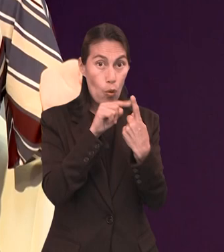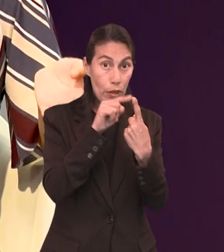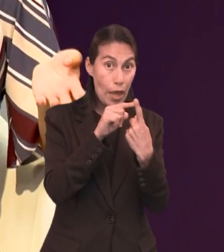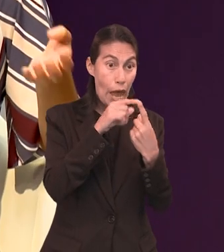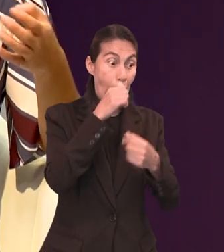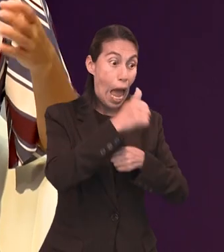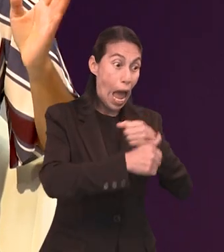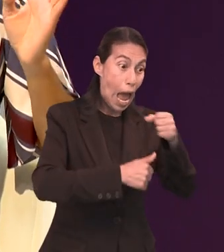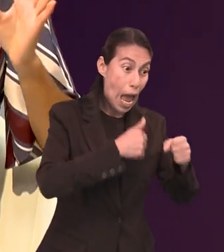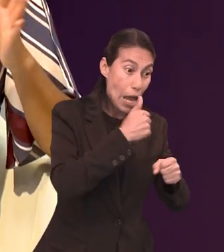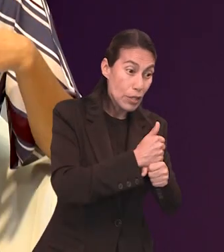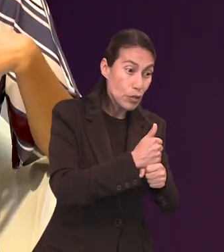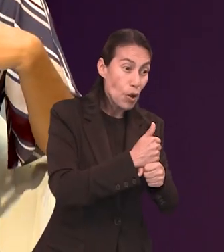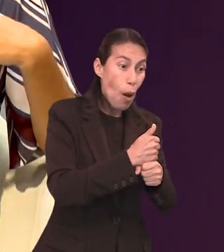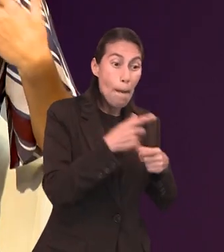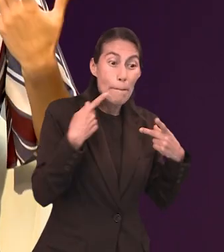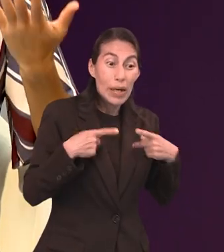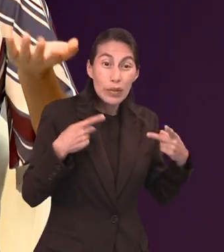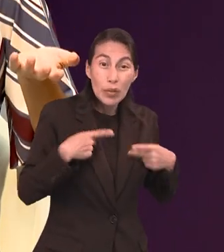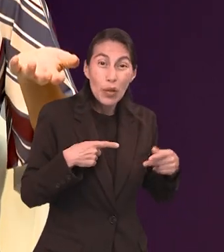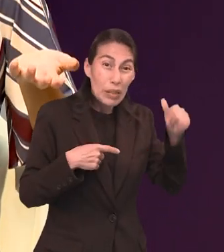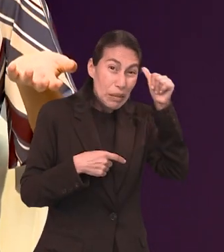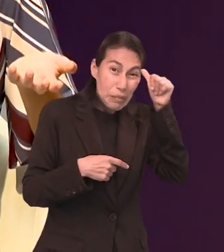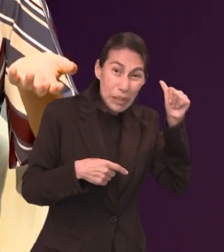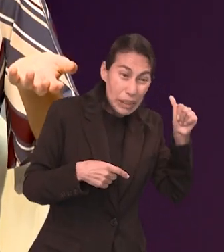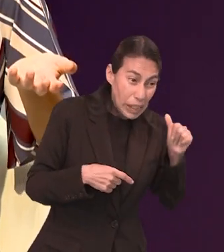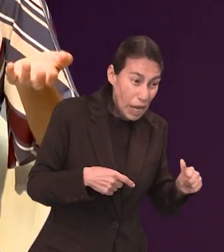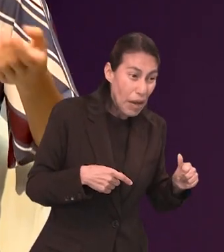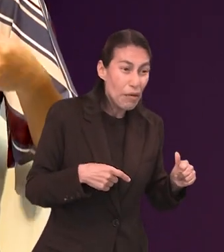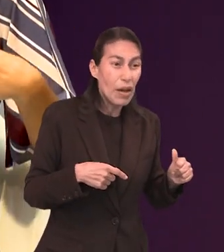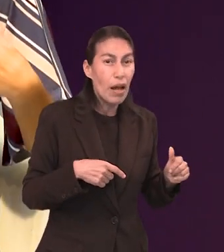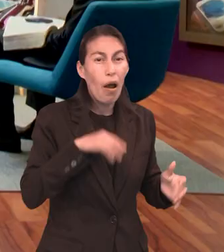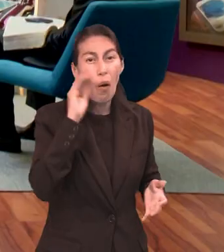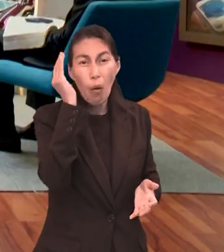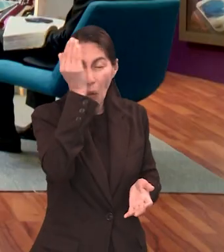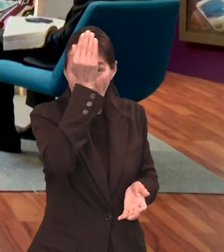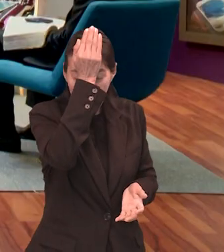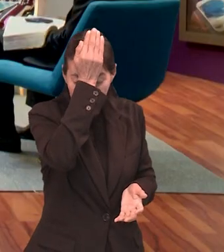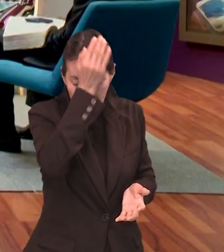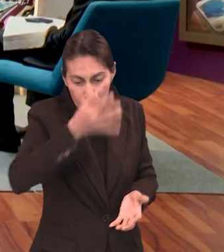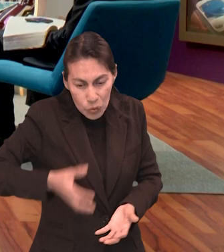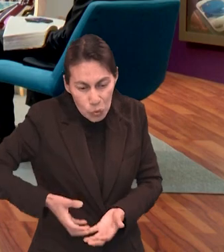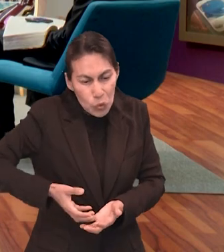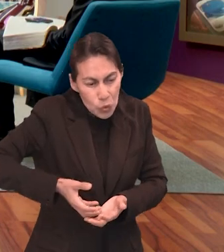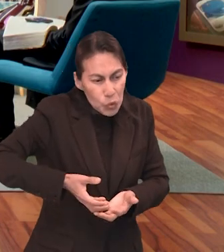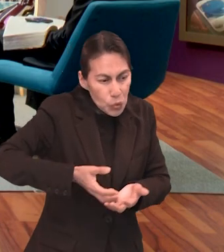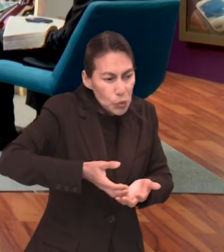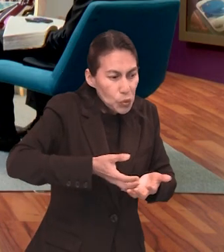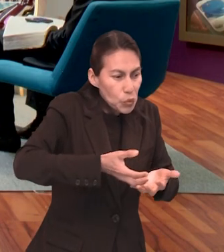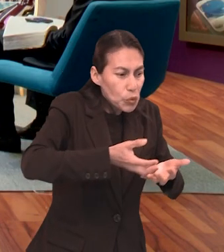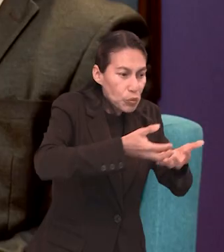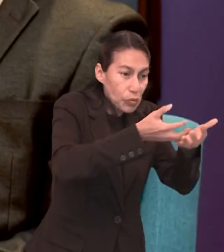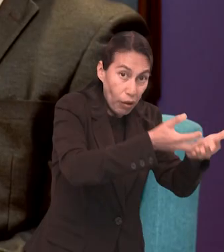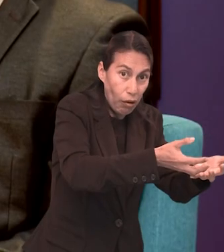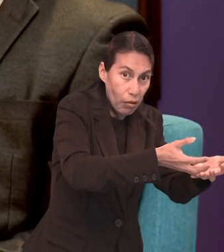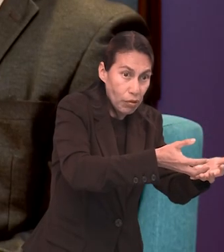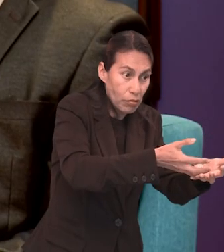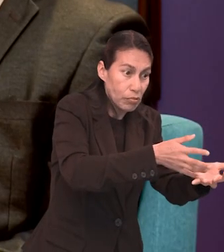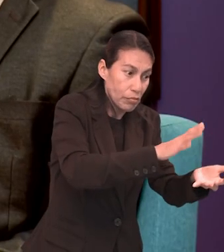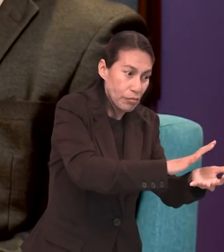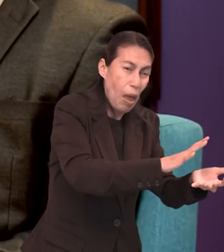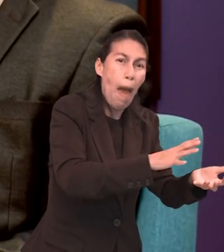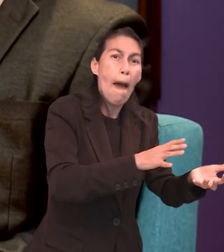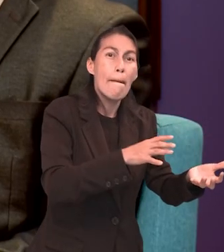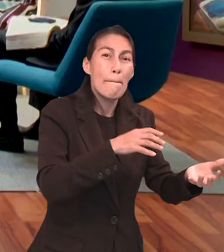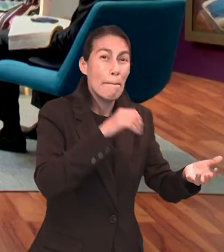antigüedad. Una era que durante el año las personas que habían cometido algún pecado, pues iban a llevar un corderito para